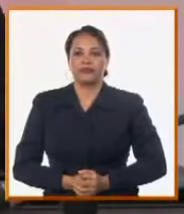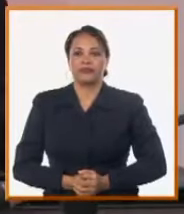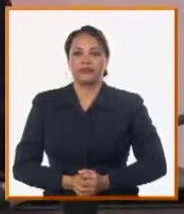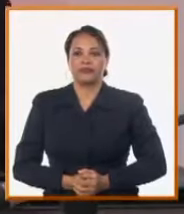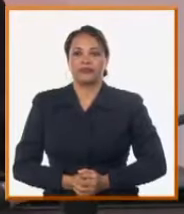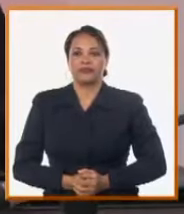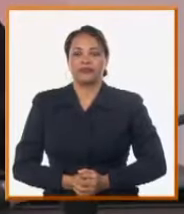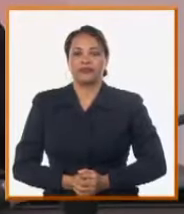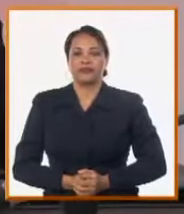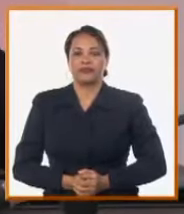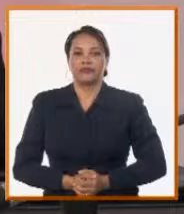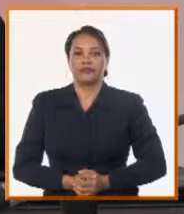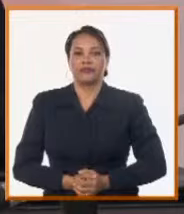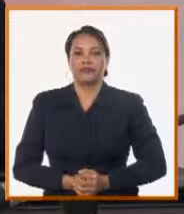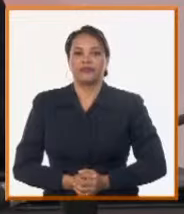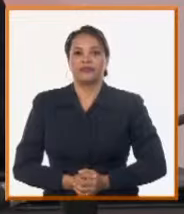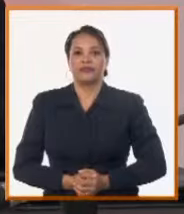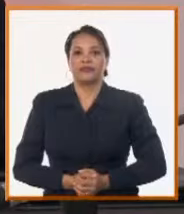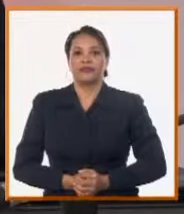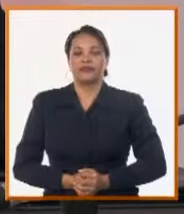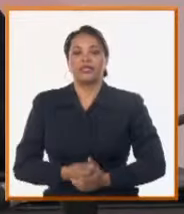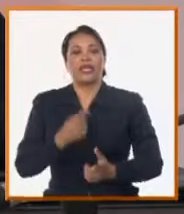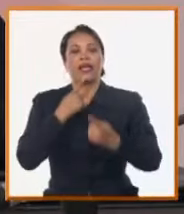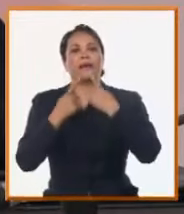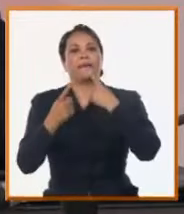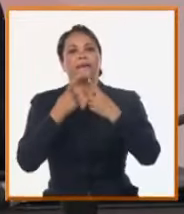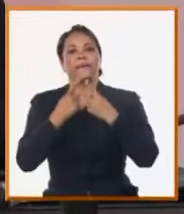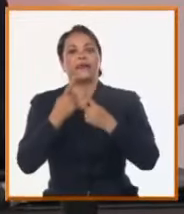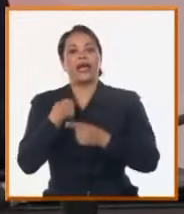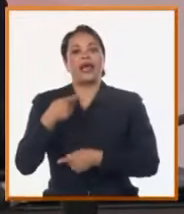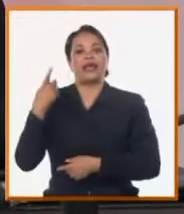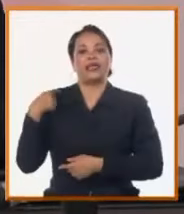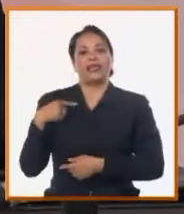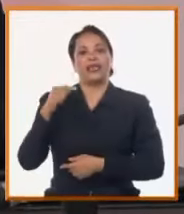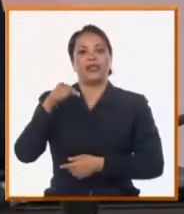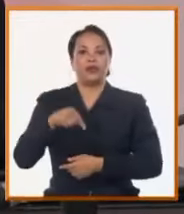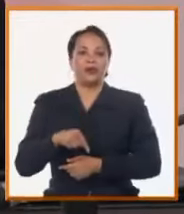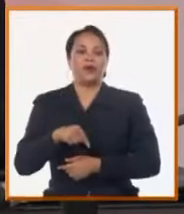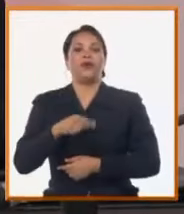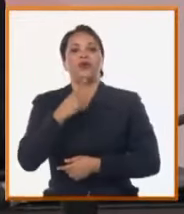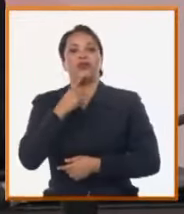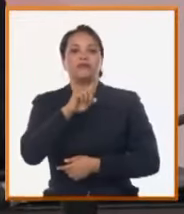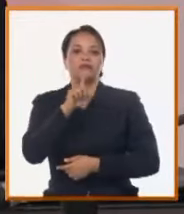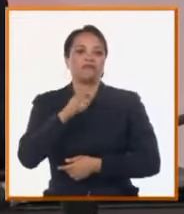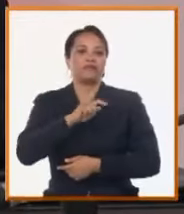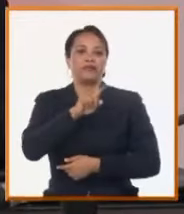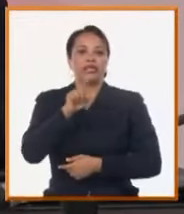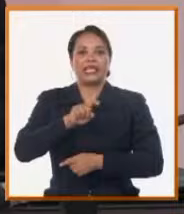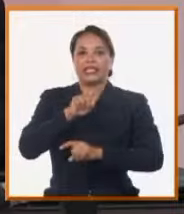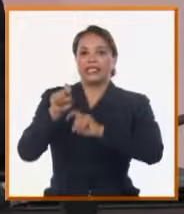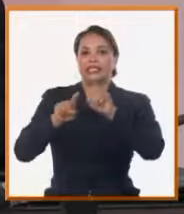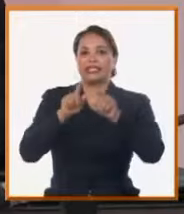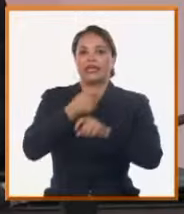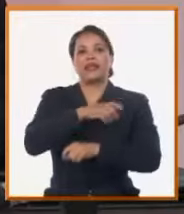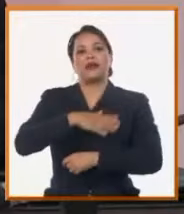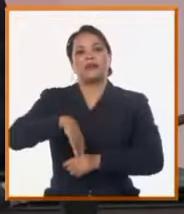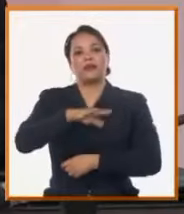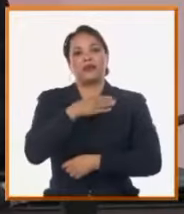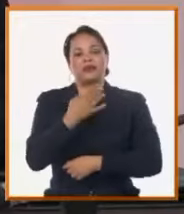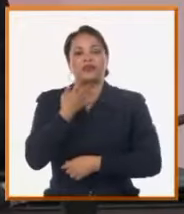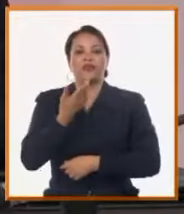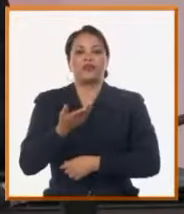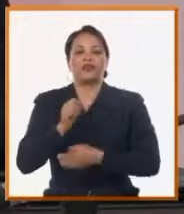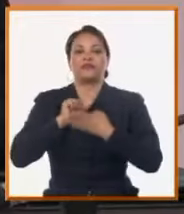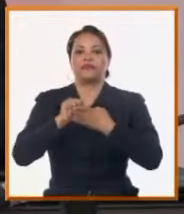Bueno, y opiniones que recibimos en la jornada de ayer y la de hoy tienen mucho que ver con los servicios en la